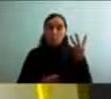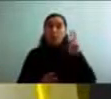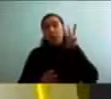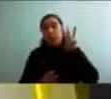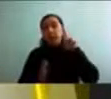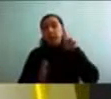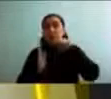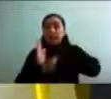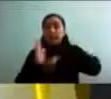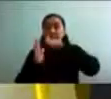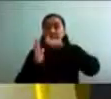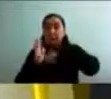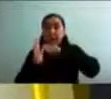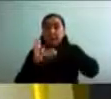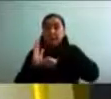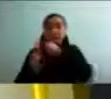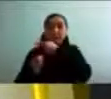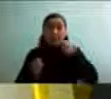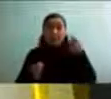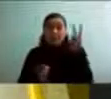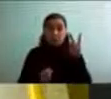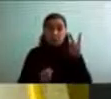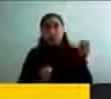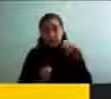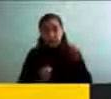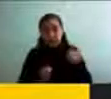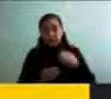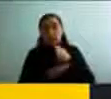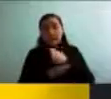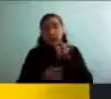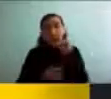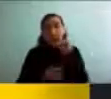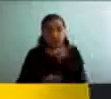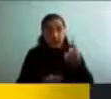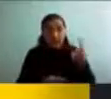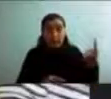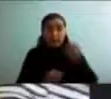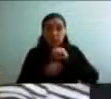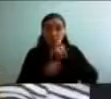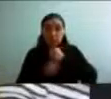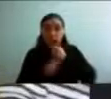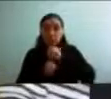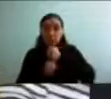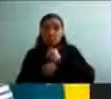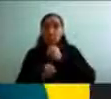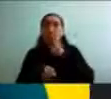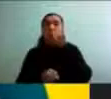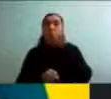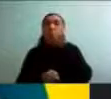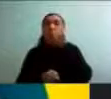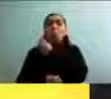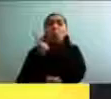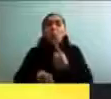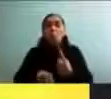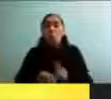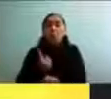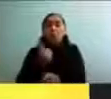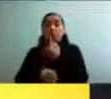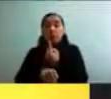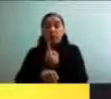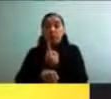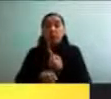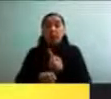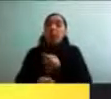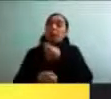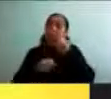frecuencia de 2 veces por semana. Cada taller dura aproximadamente 1 hora. En el cual se divide un taller físico